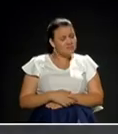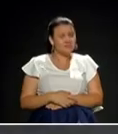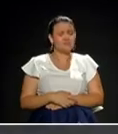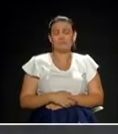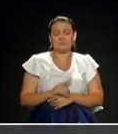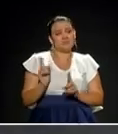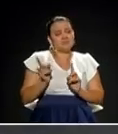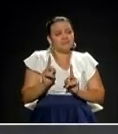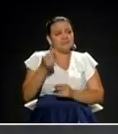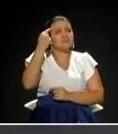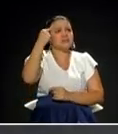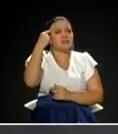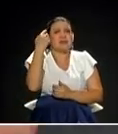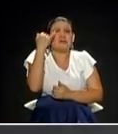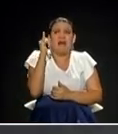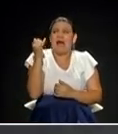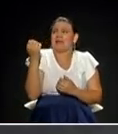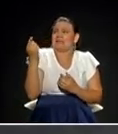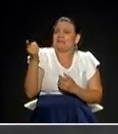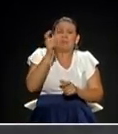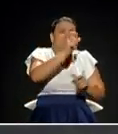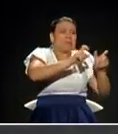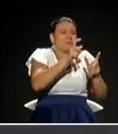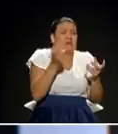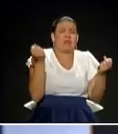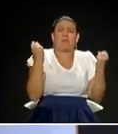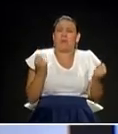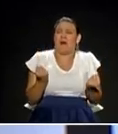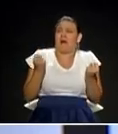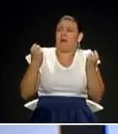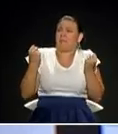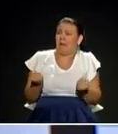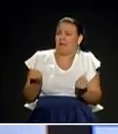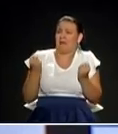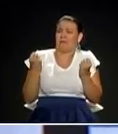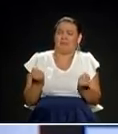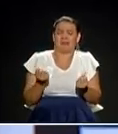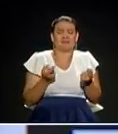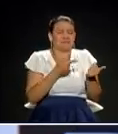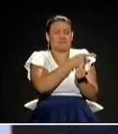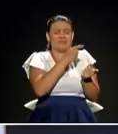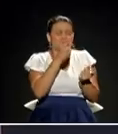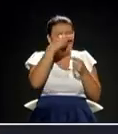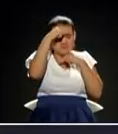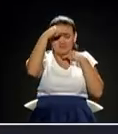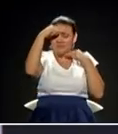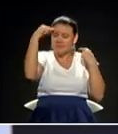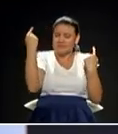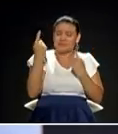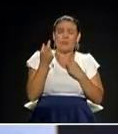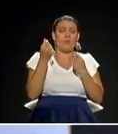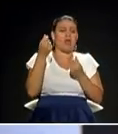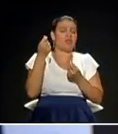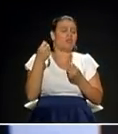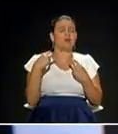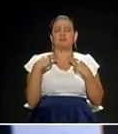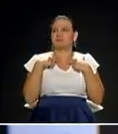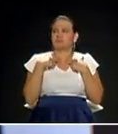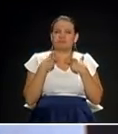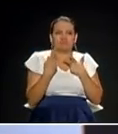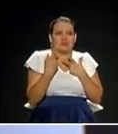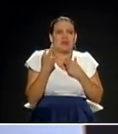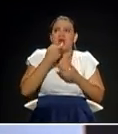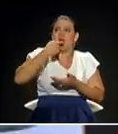ya es muchas las cargas que tienen los ciudadanos. Medellín está muy apretada, los ciudadanos están muy apretados en términos económicos por tantos